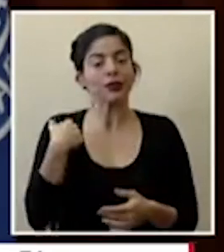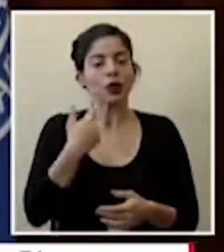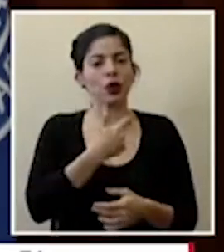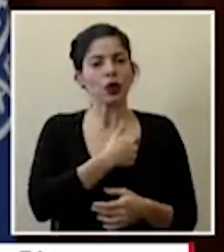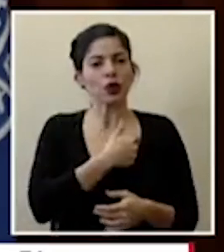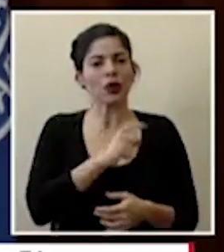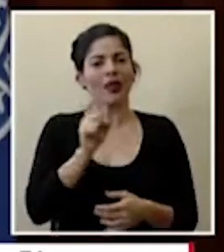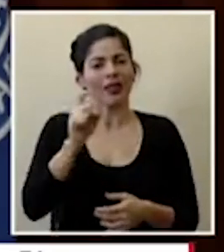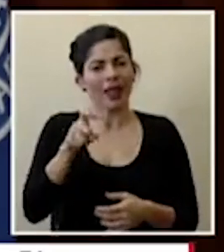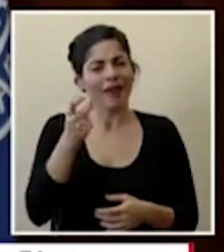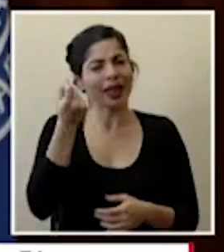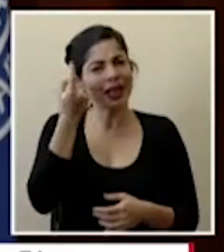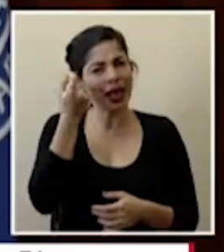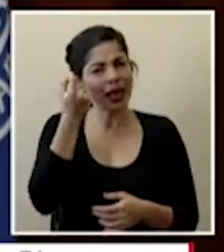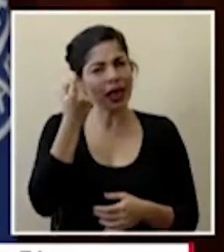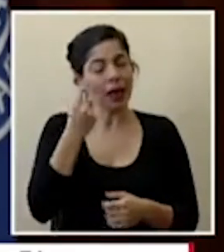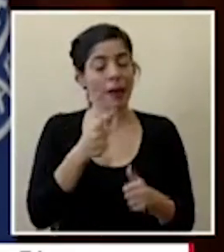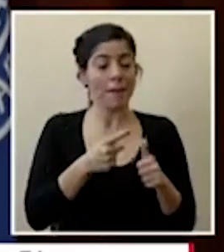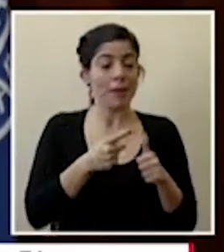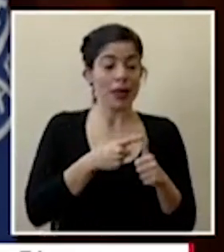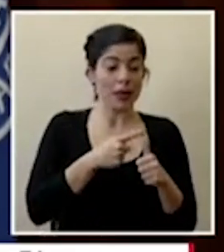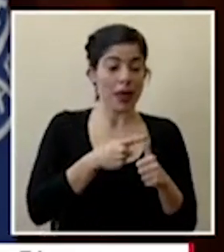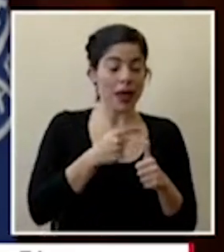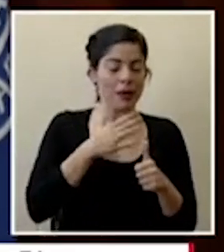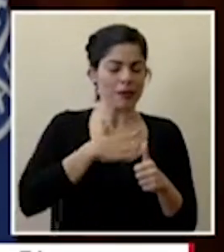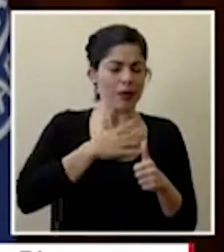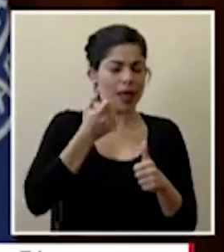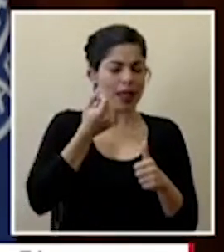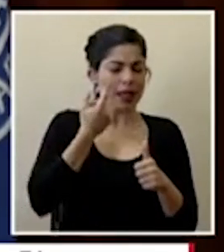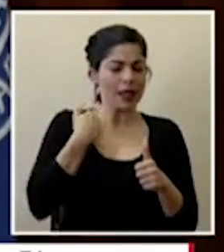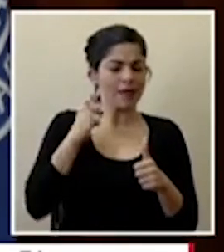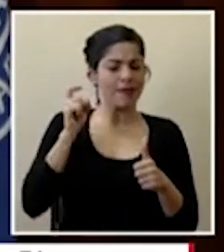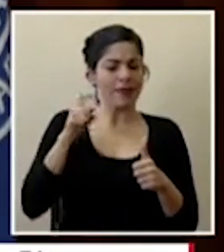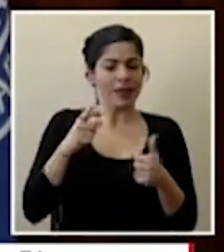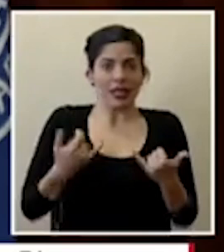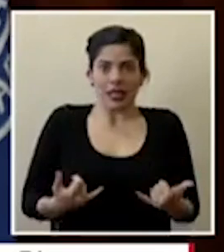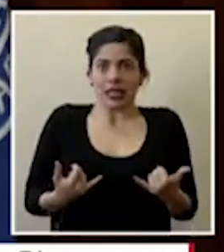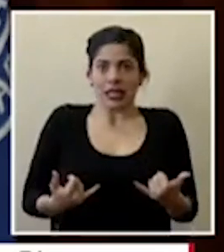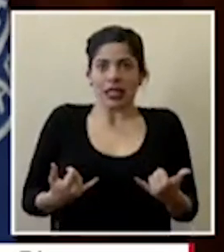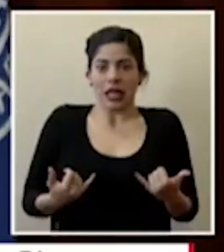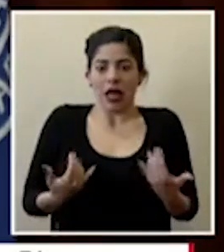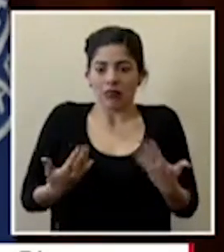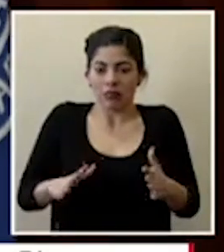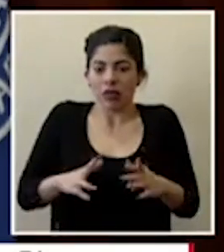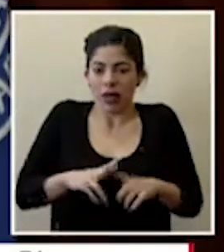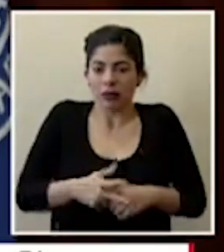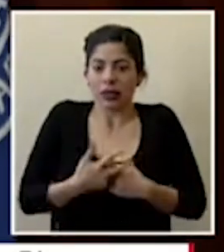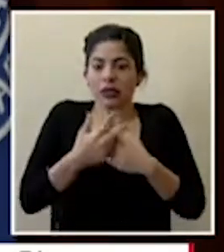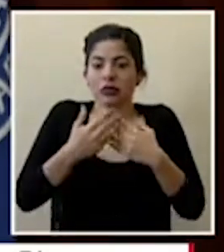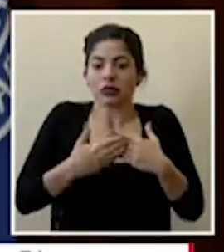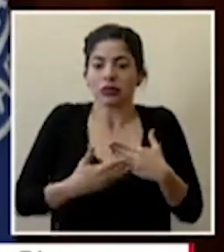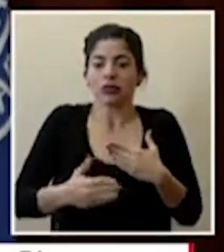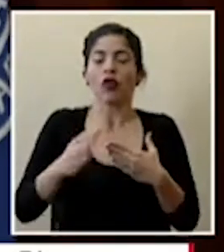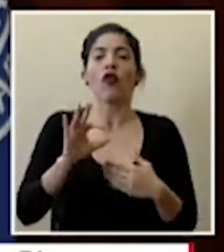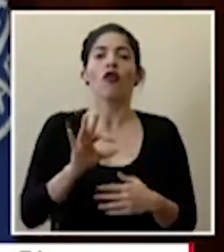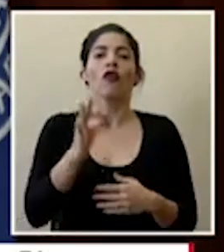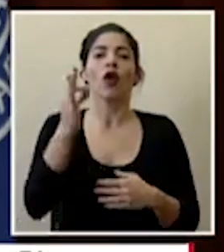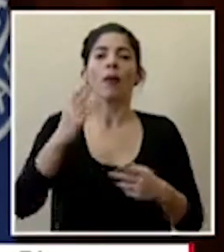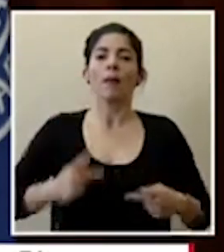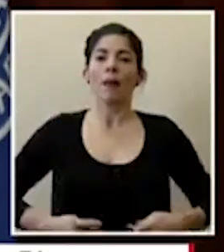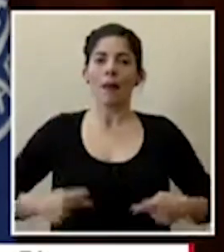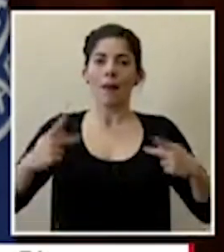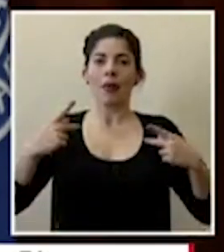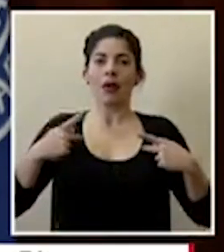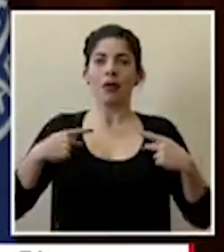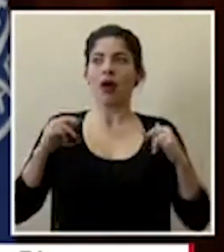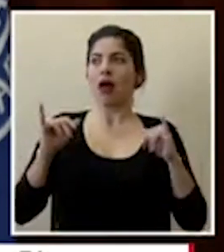entender primero que tenemos que entrar bueno ya estamos entrando ya hemos entrado en un modo de vivir en medio